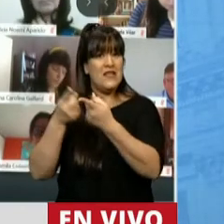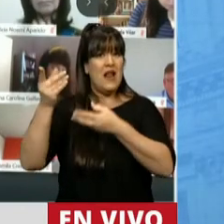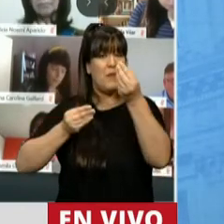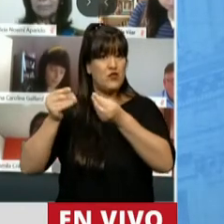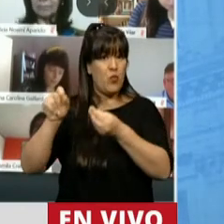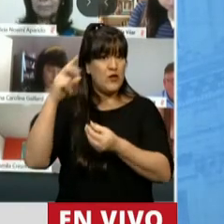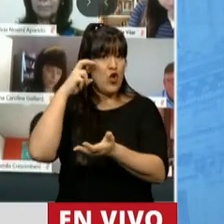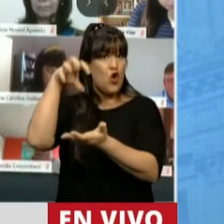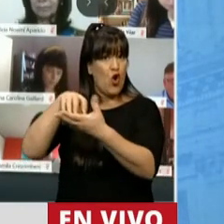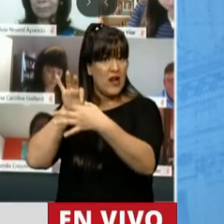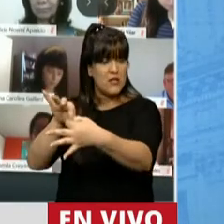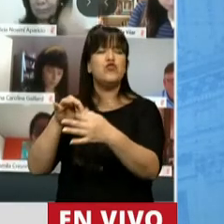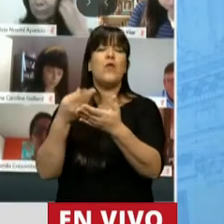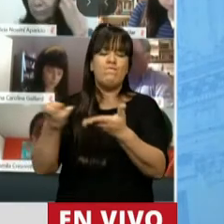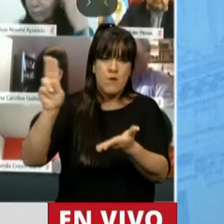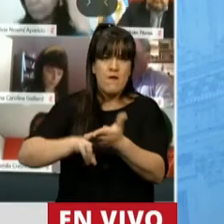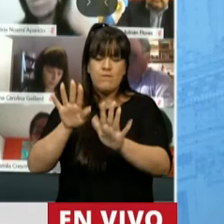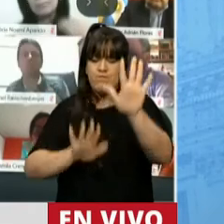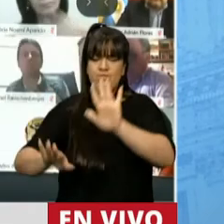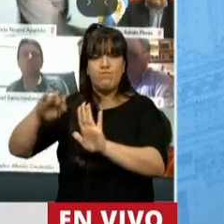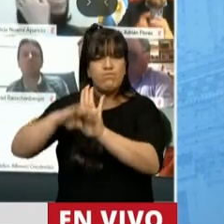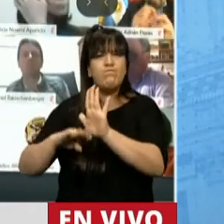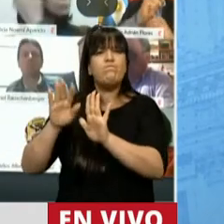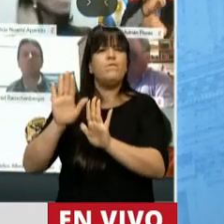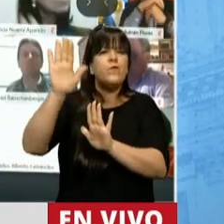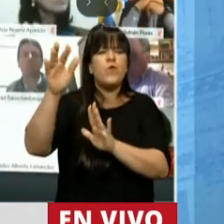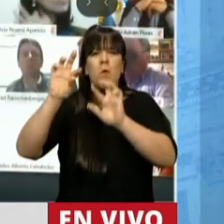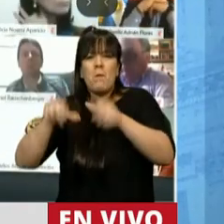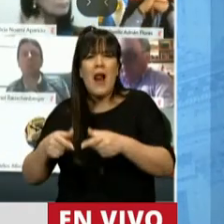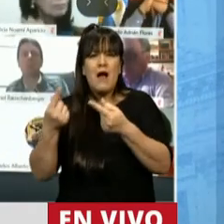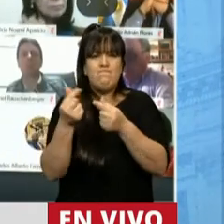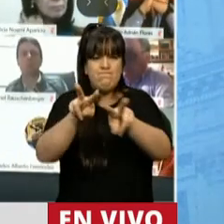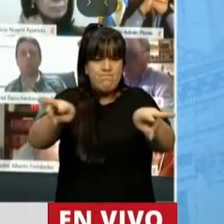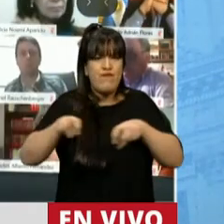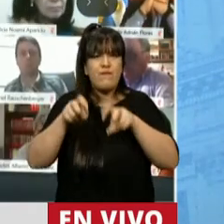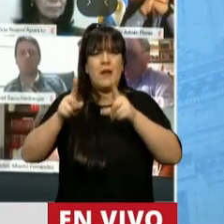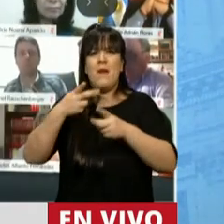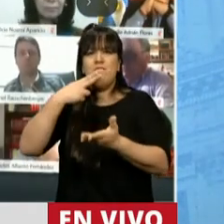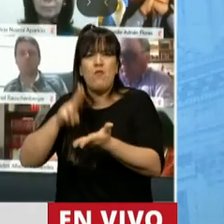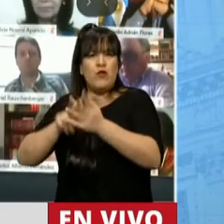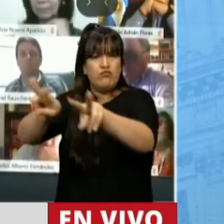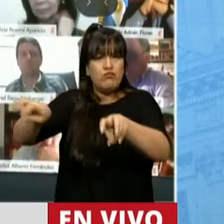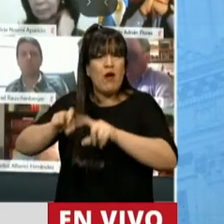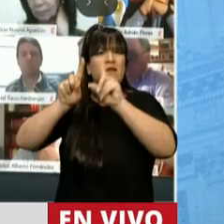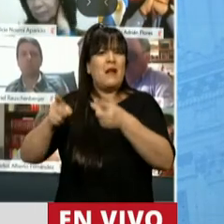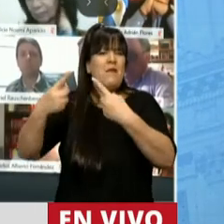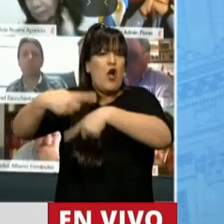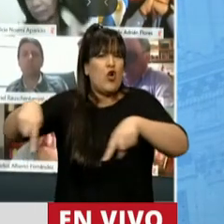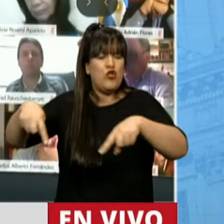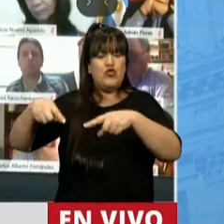relaboró sus propias proyecciones de recaudación total y de recursos tributarios y de la Seguridad Social